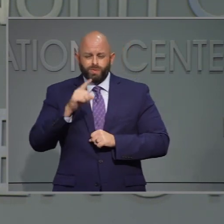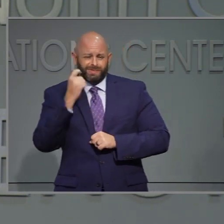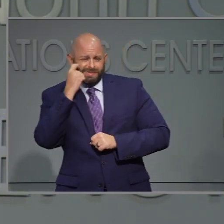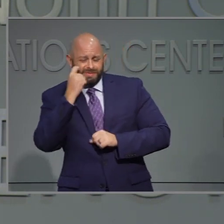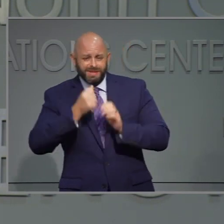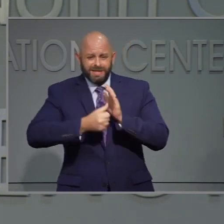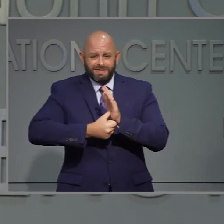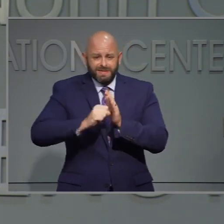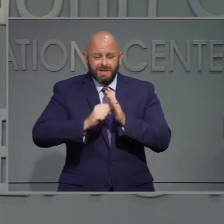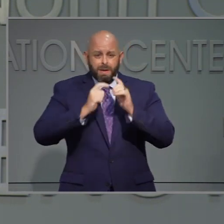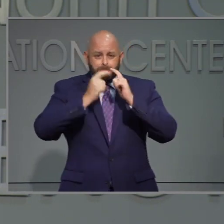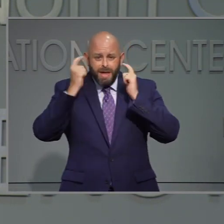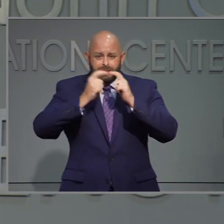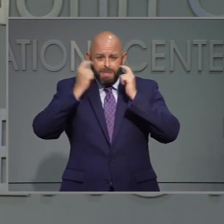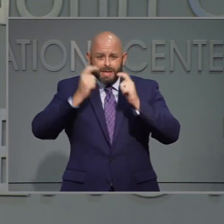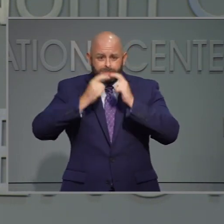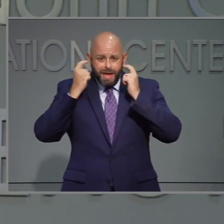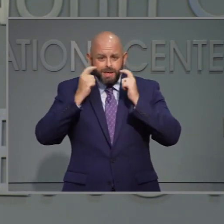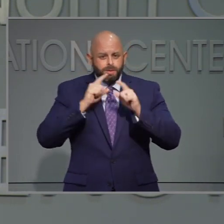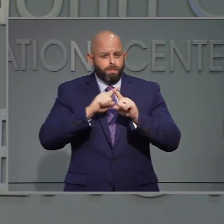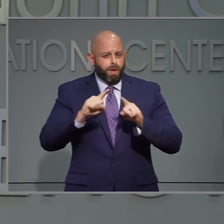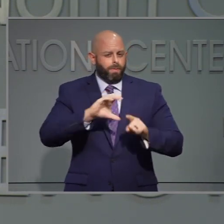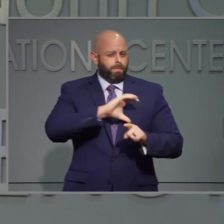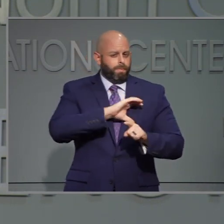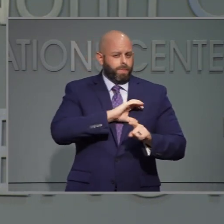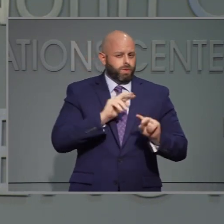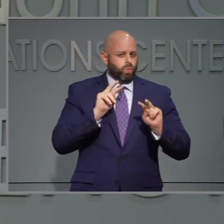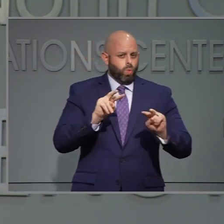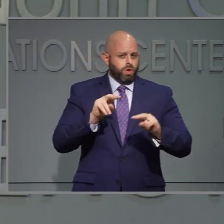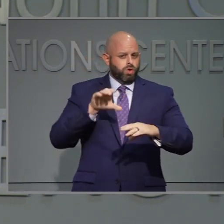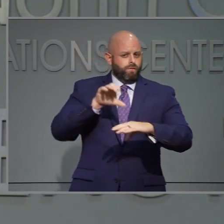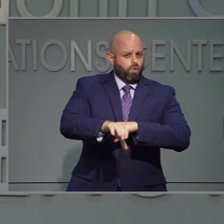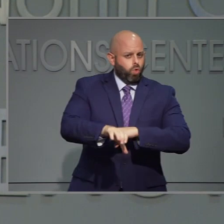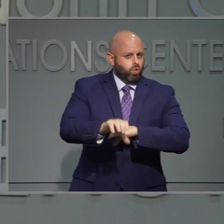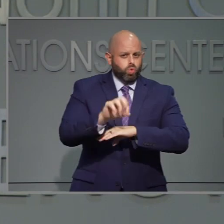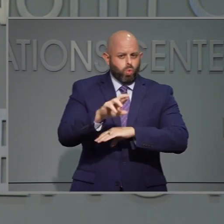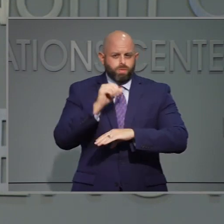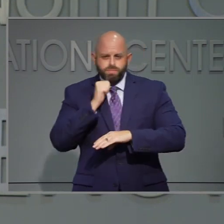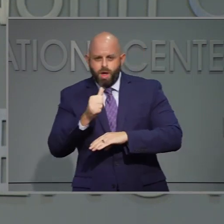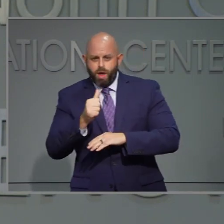Hablo de las mascarillas y mi pregunta es acerca de la cumplimiento.